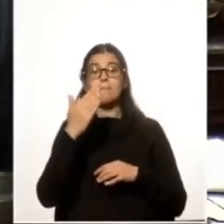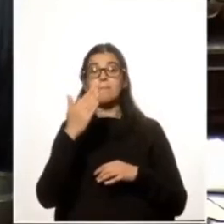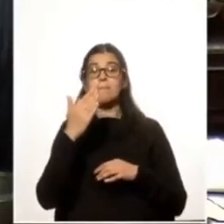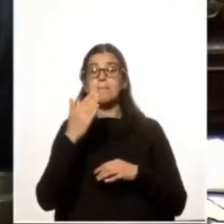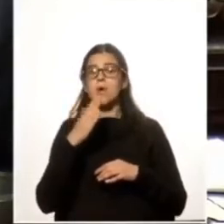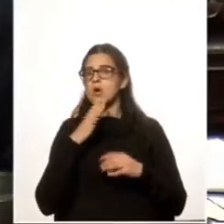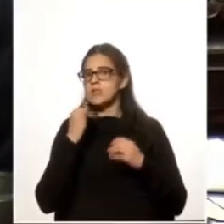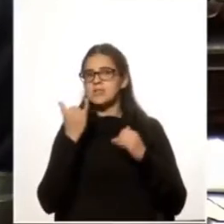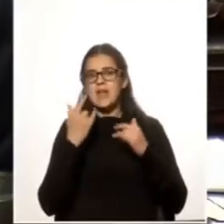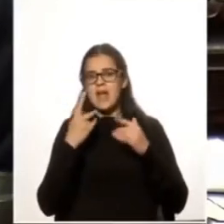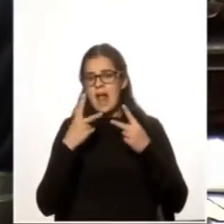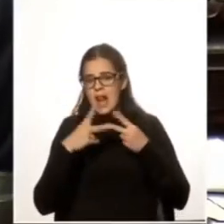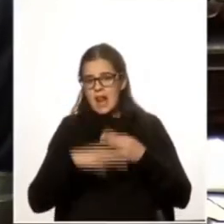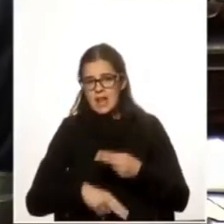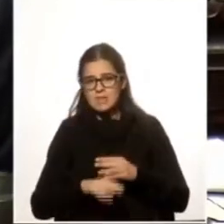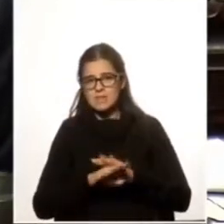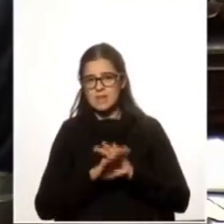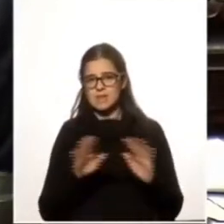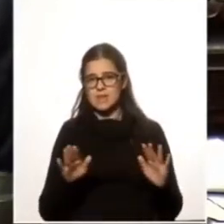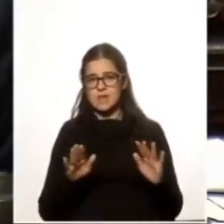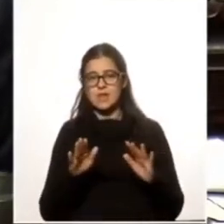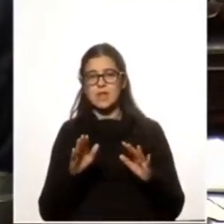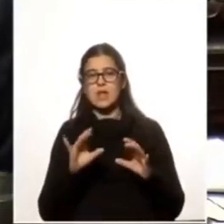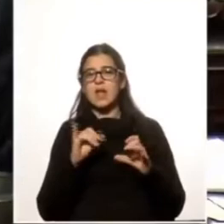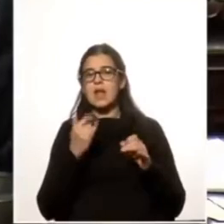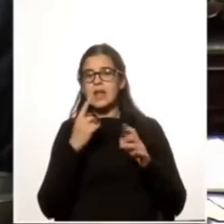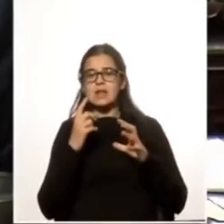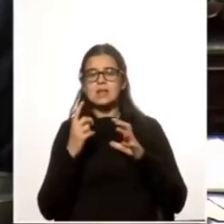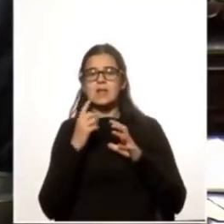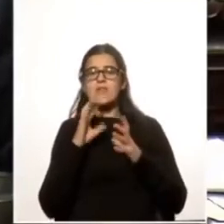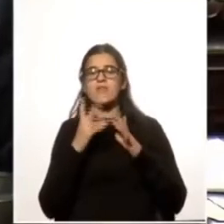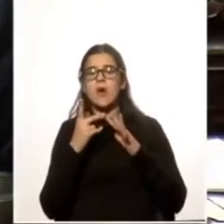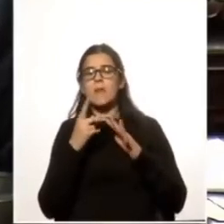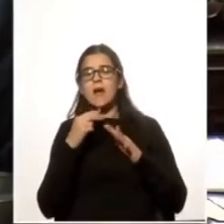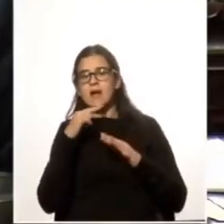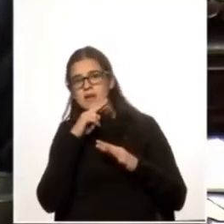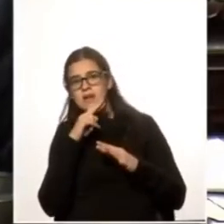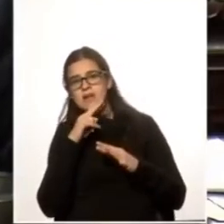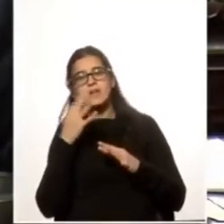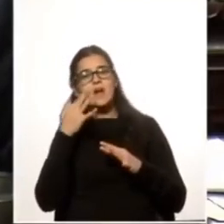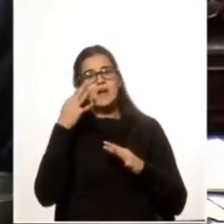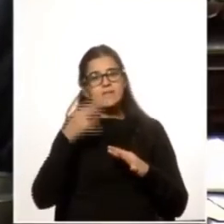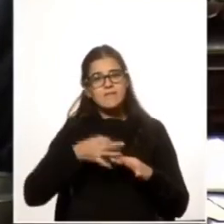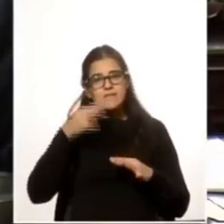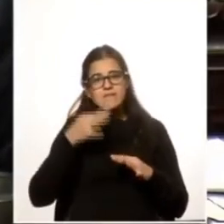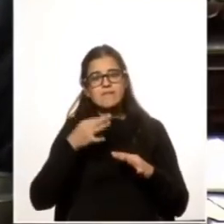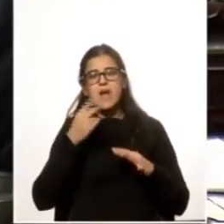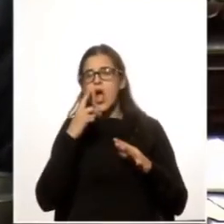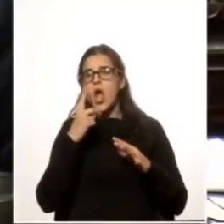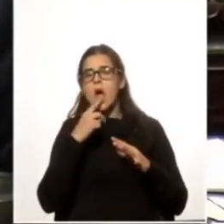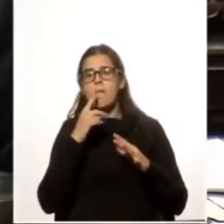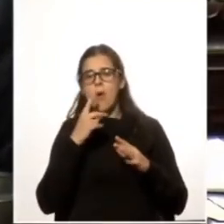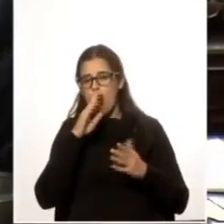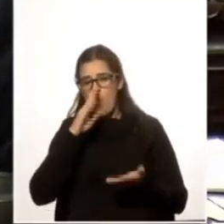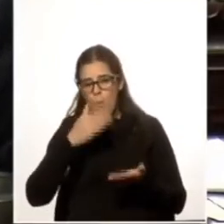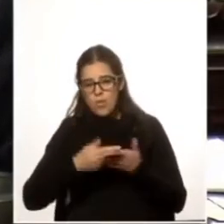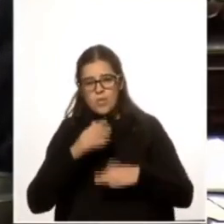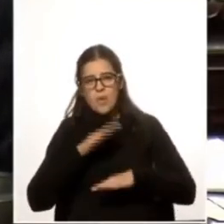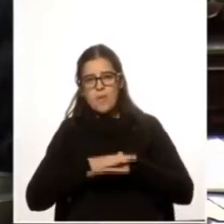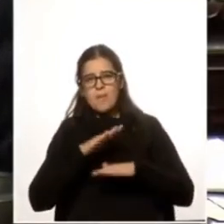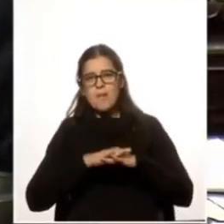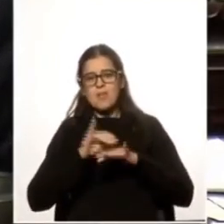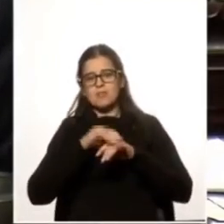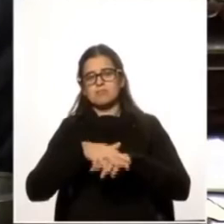al límite. La tensión entre la ficción y la realidad hizo explosión en el último plenario